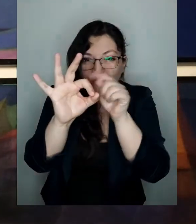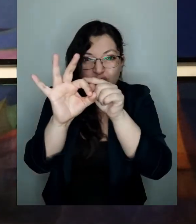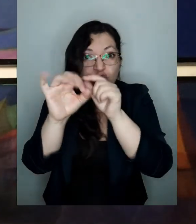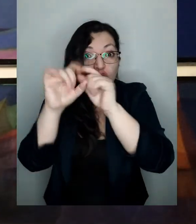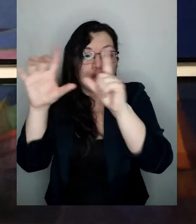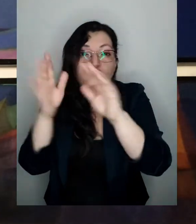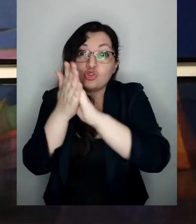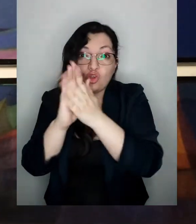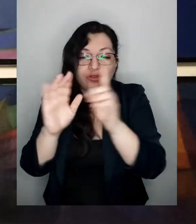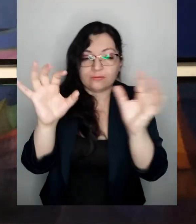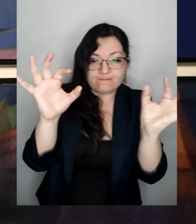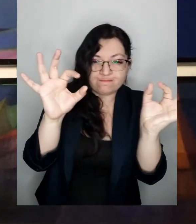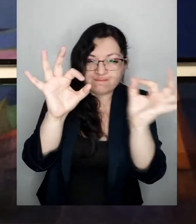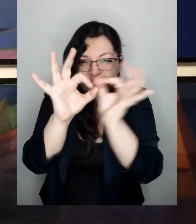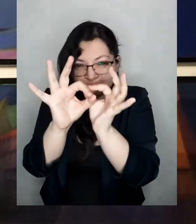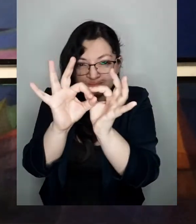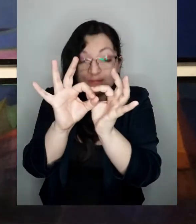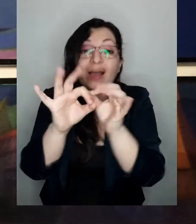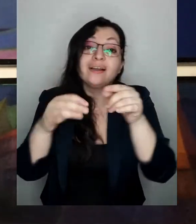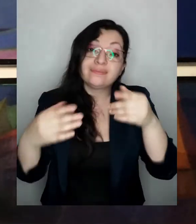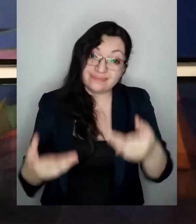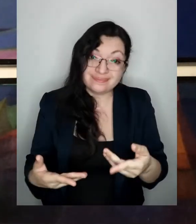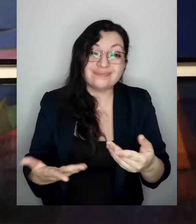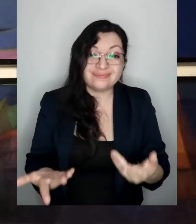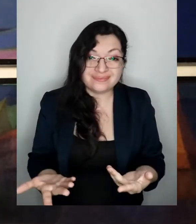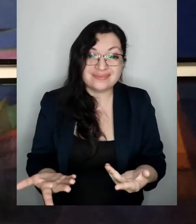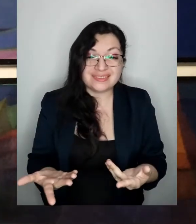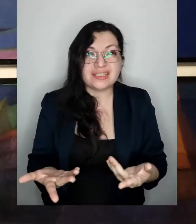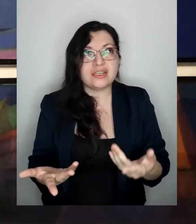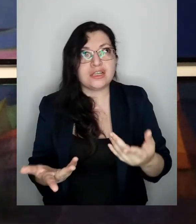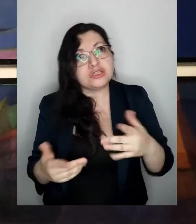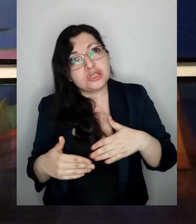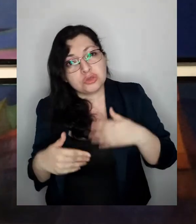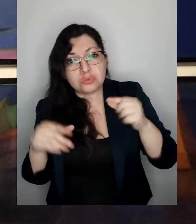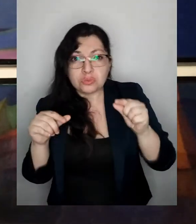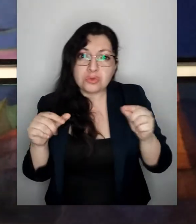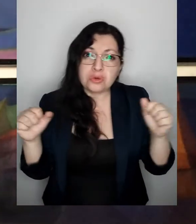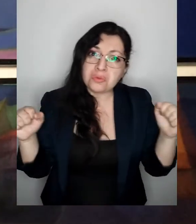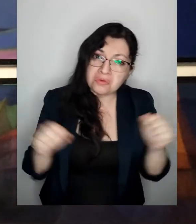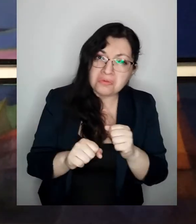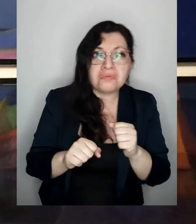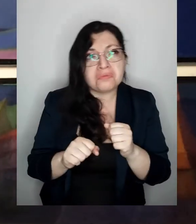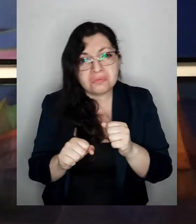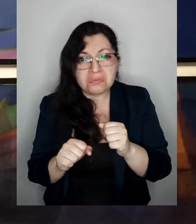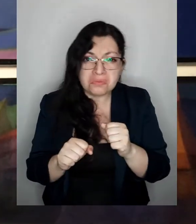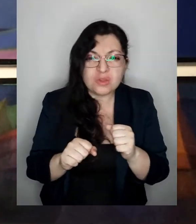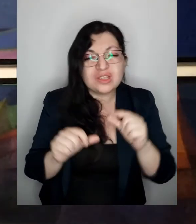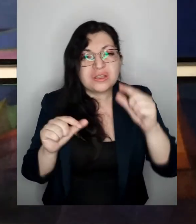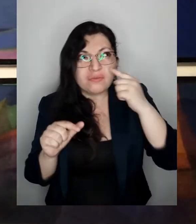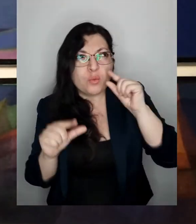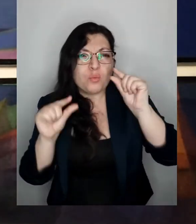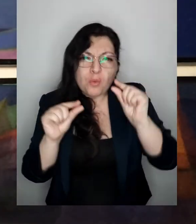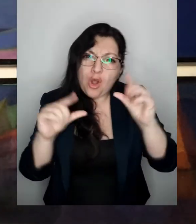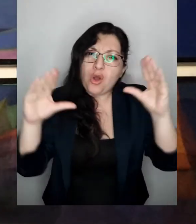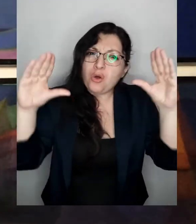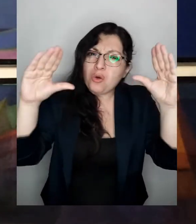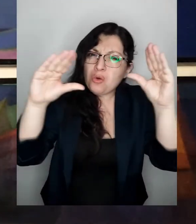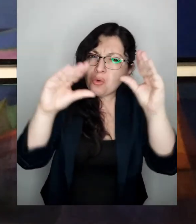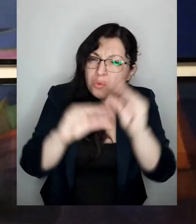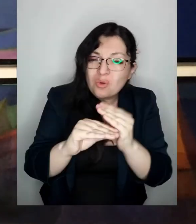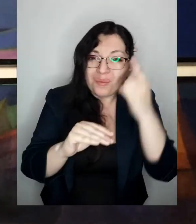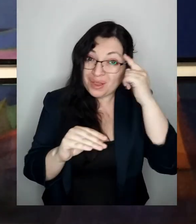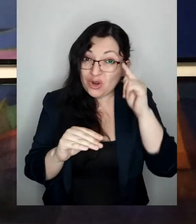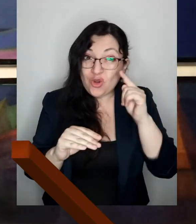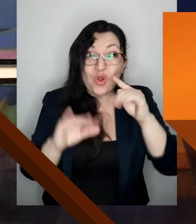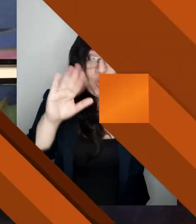y bueno en ese caso se siente un poco más frío se ve como oscurece un poco pero no es